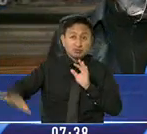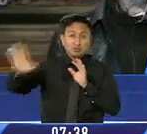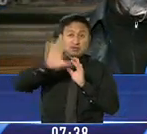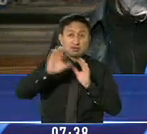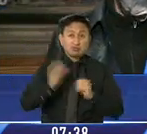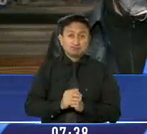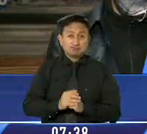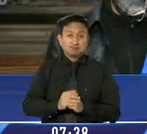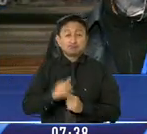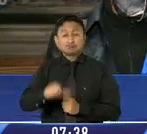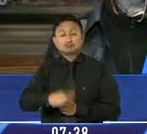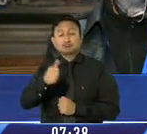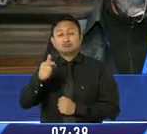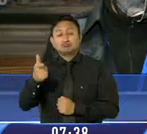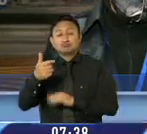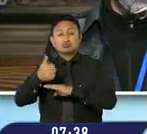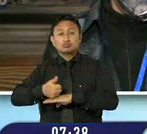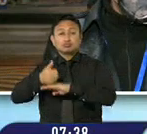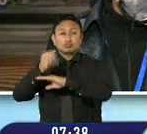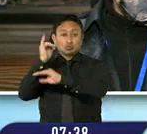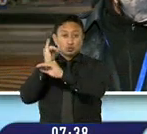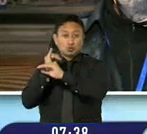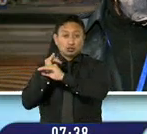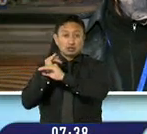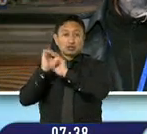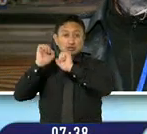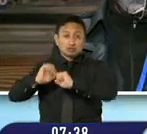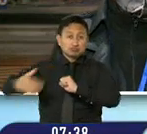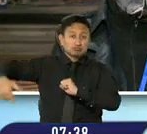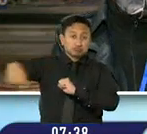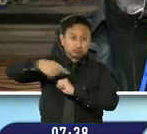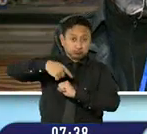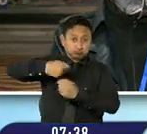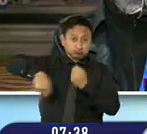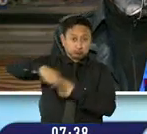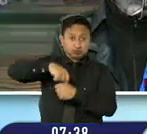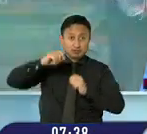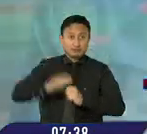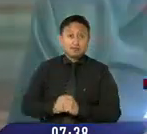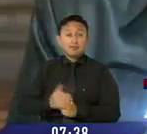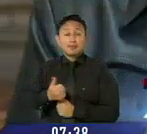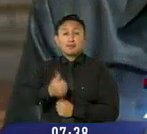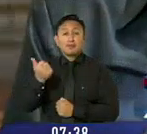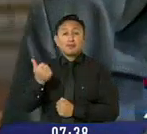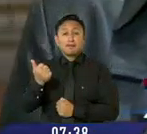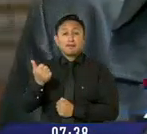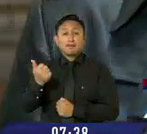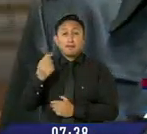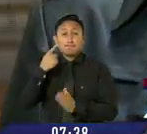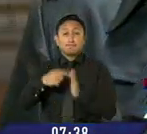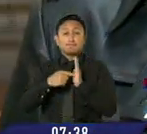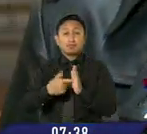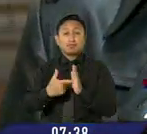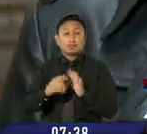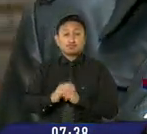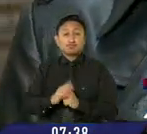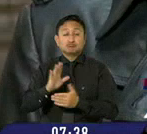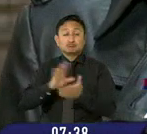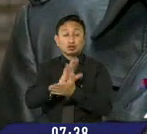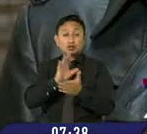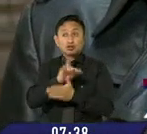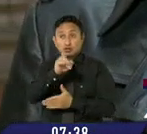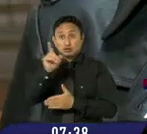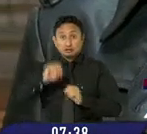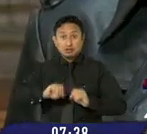y por el otro lado la curia en cambio o a cambio de estos trabajos hace, por ejemplo nos da becas para los colegios que